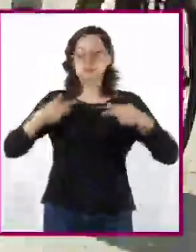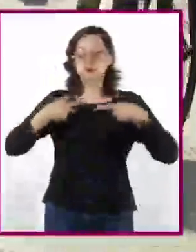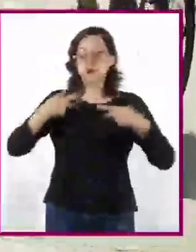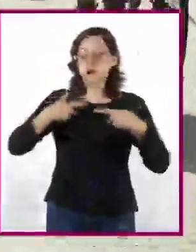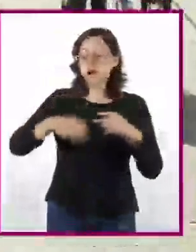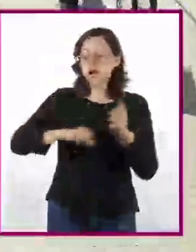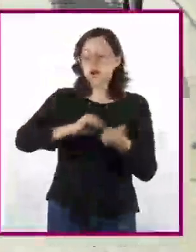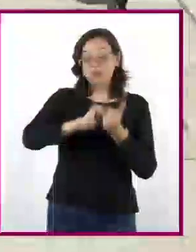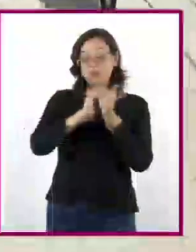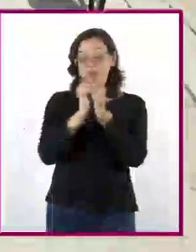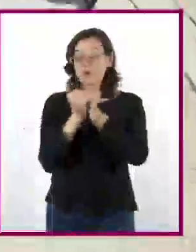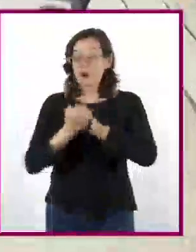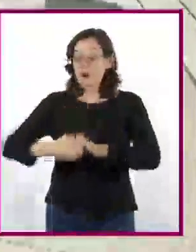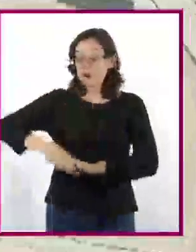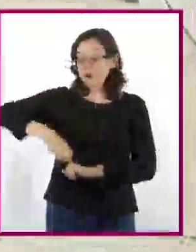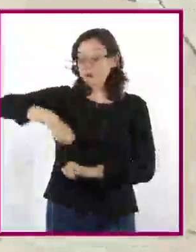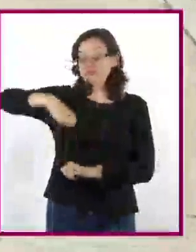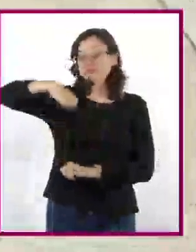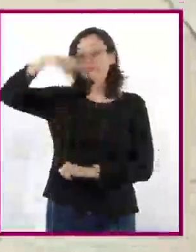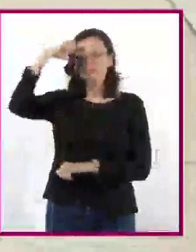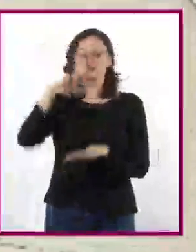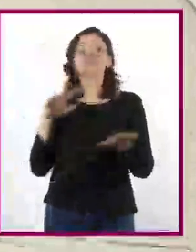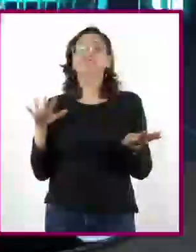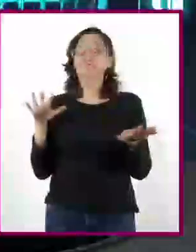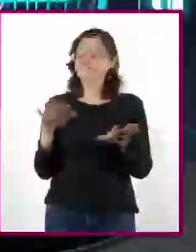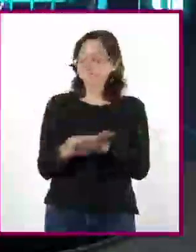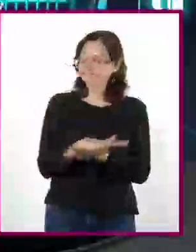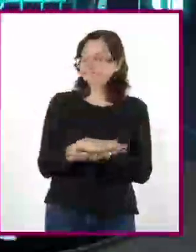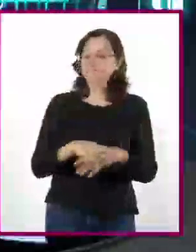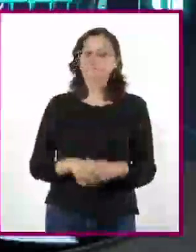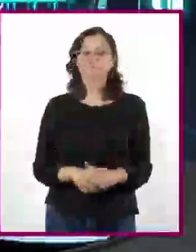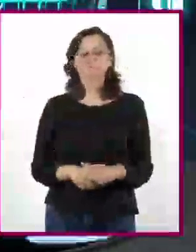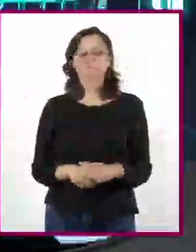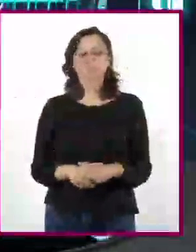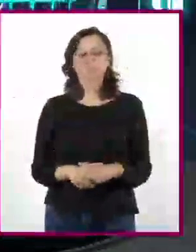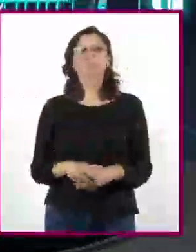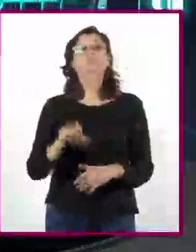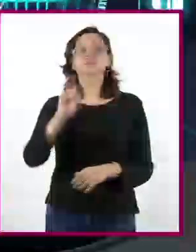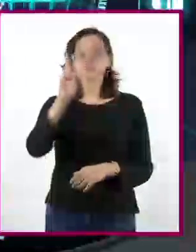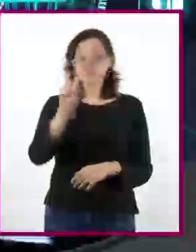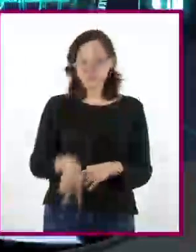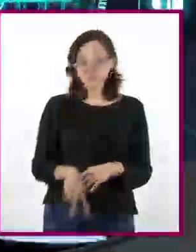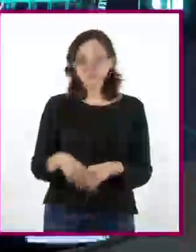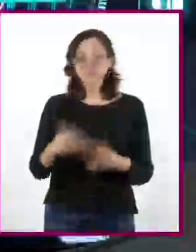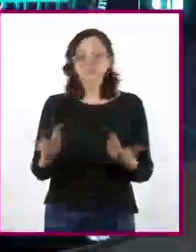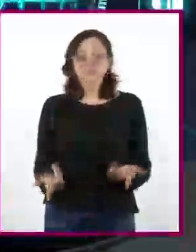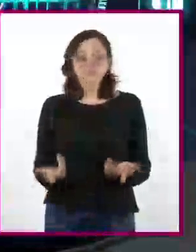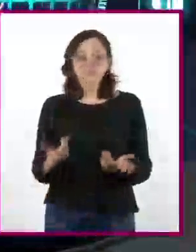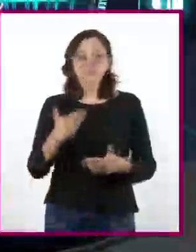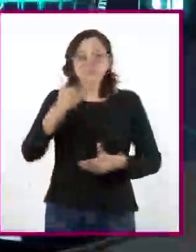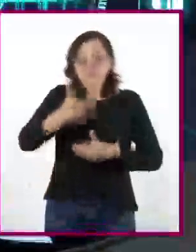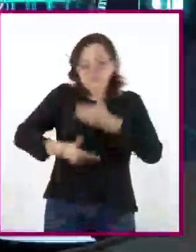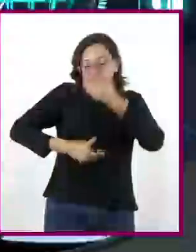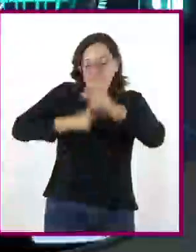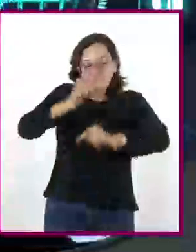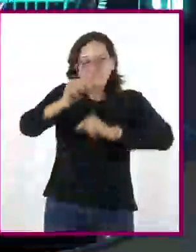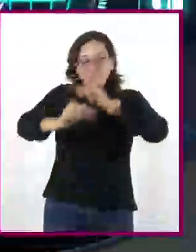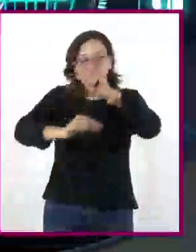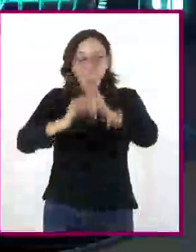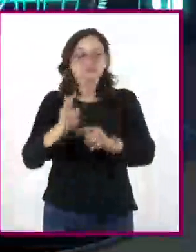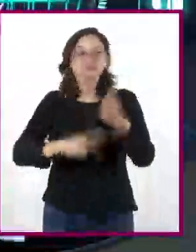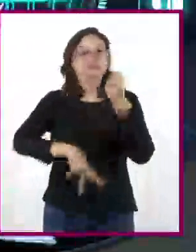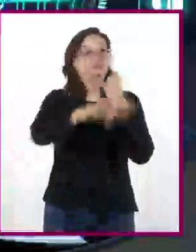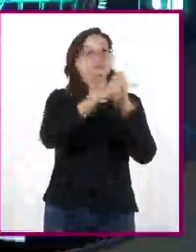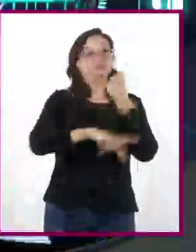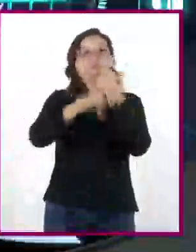indica un cambio en la estructura de la población. Así es. En mayor o menor medida, todos